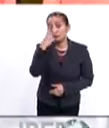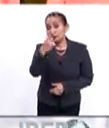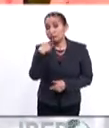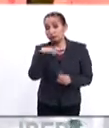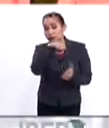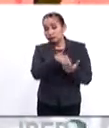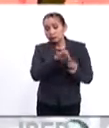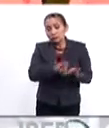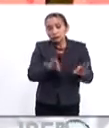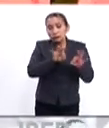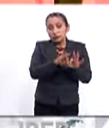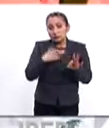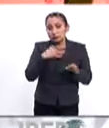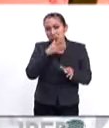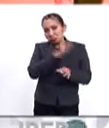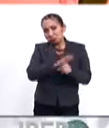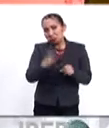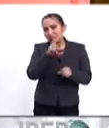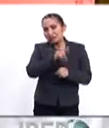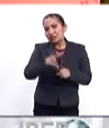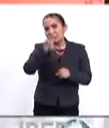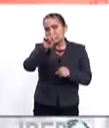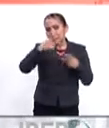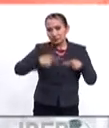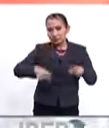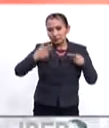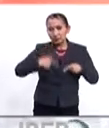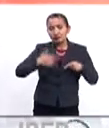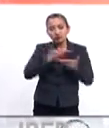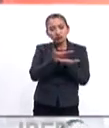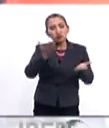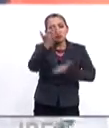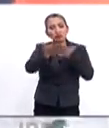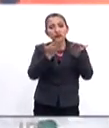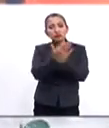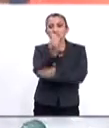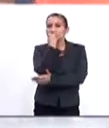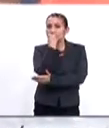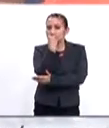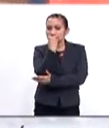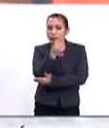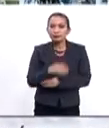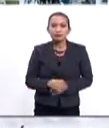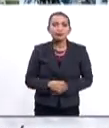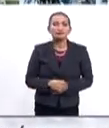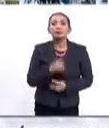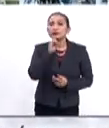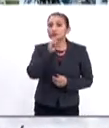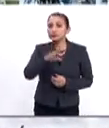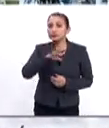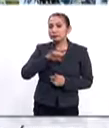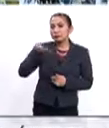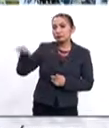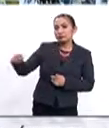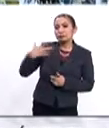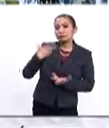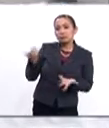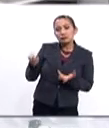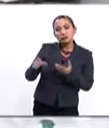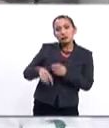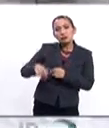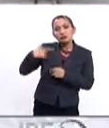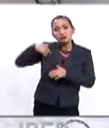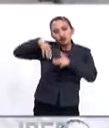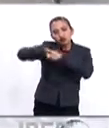soda principal con capacidad para 130 personas que brinda servicios de alimentación. También tiene recursos